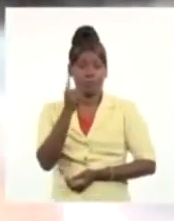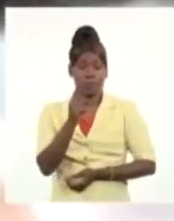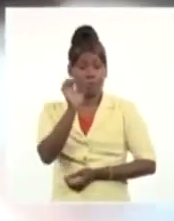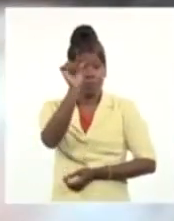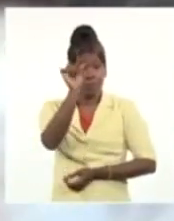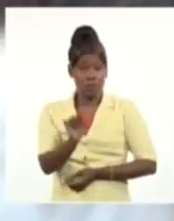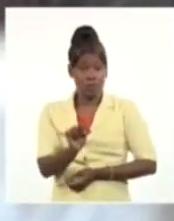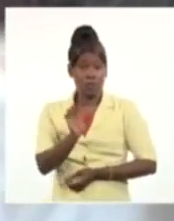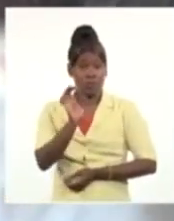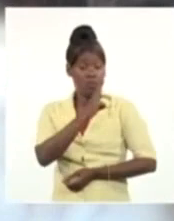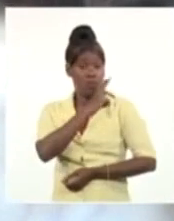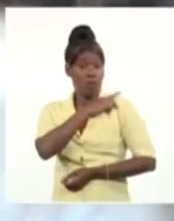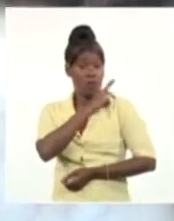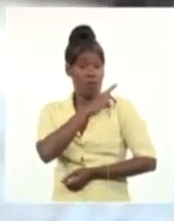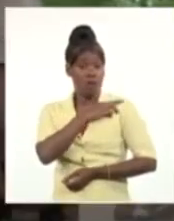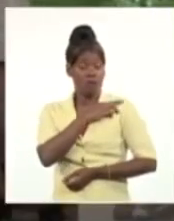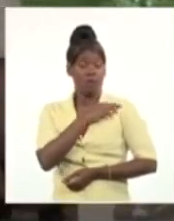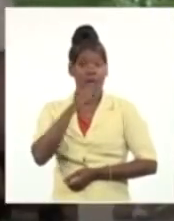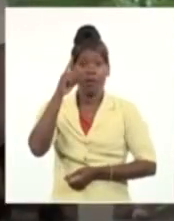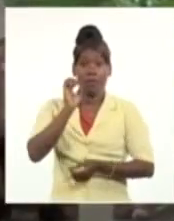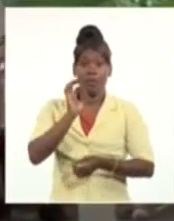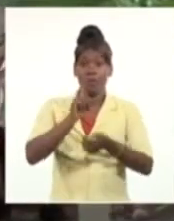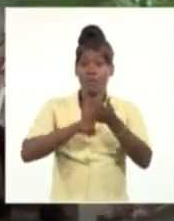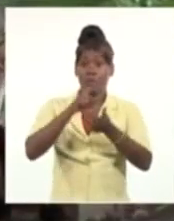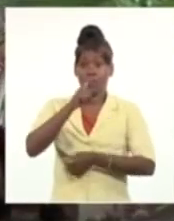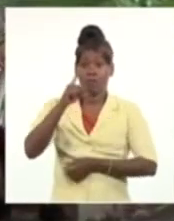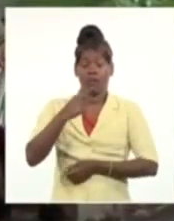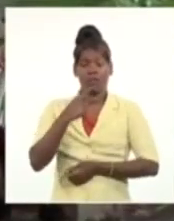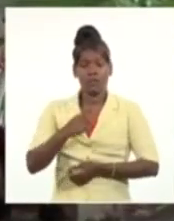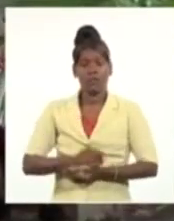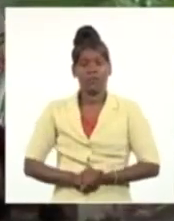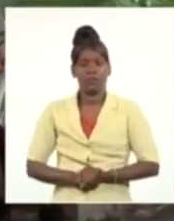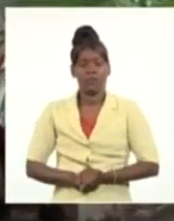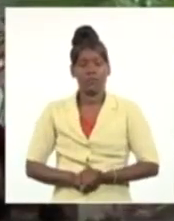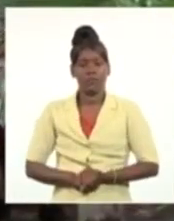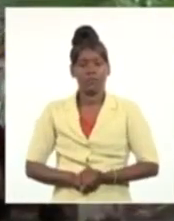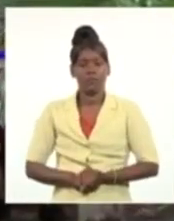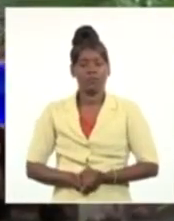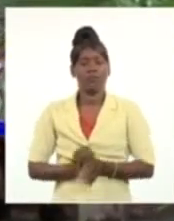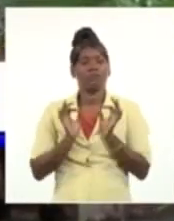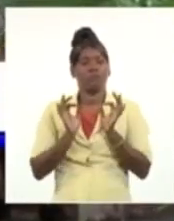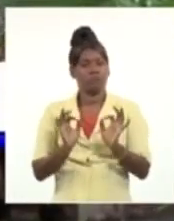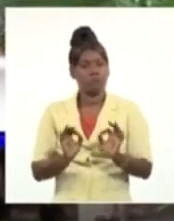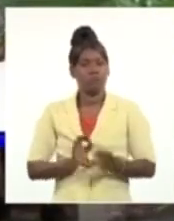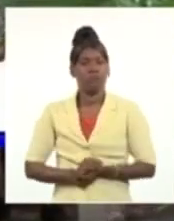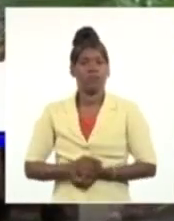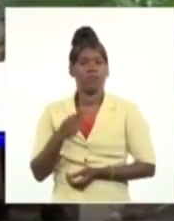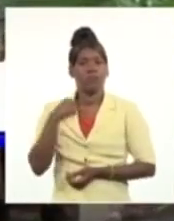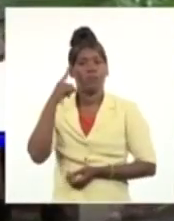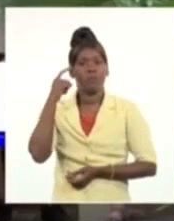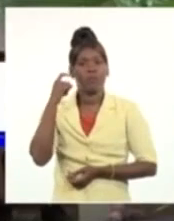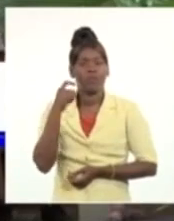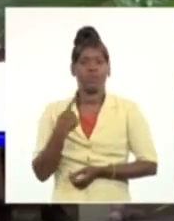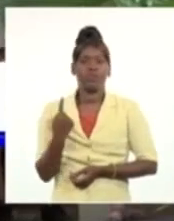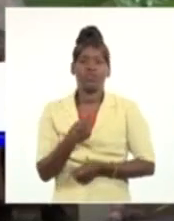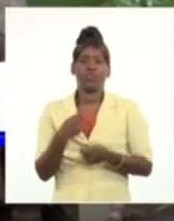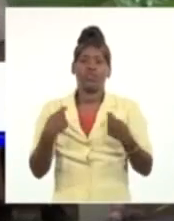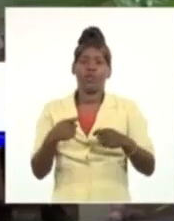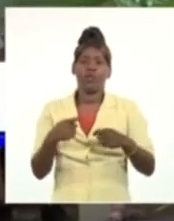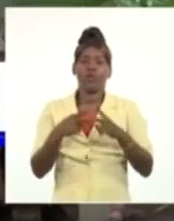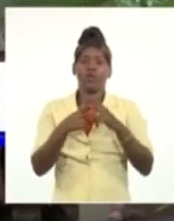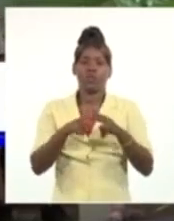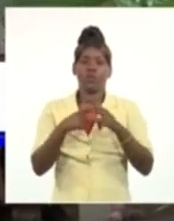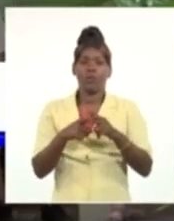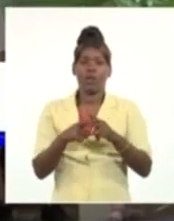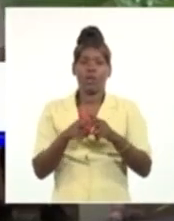en cada espacio posible. Y yo creo que de eso se trata, de eso se trata. No se trata en ningún encuentro de esconder